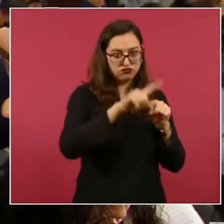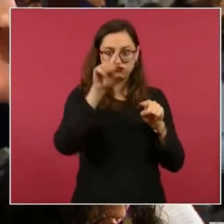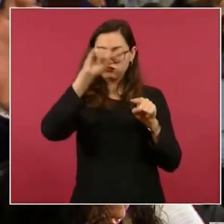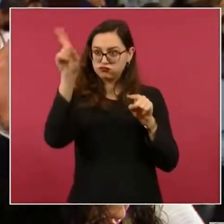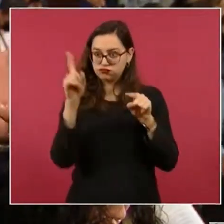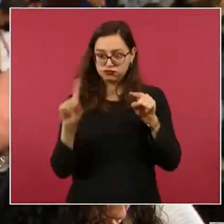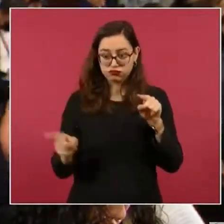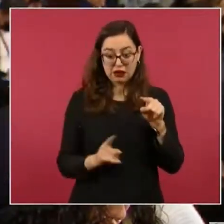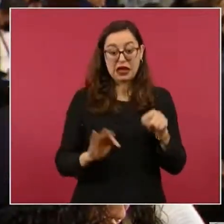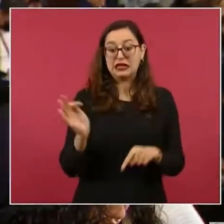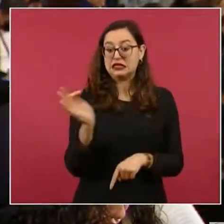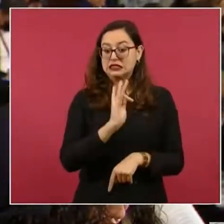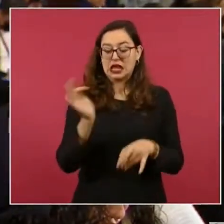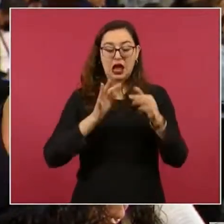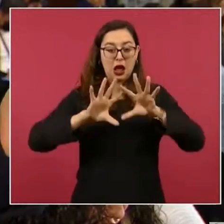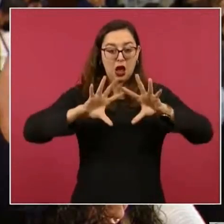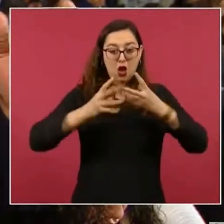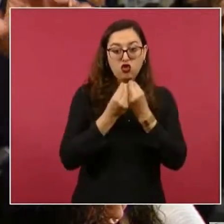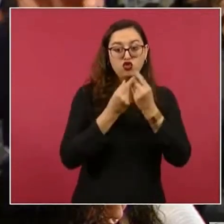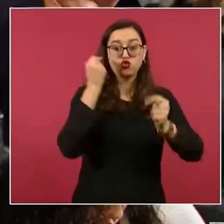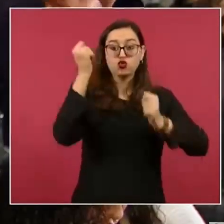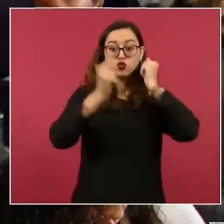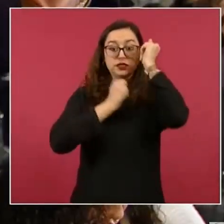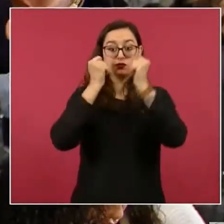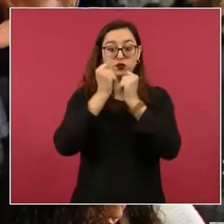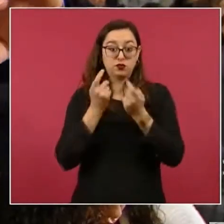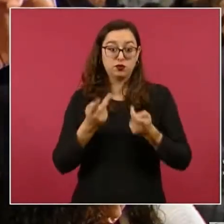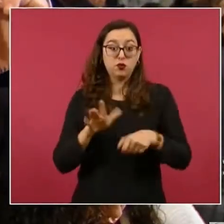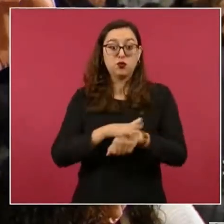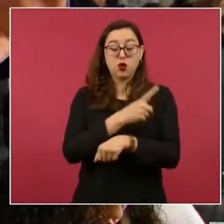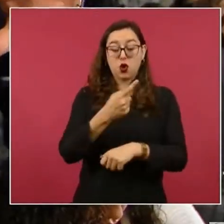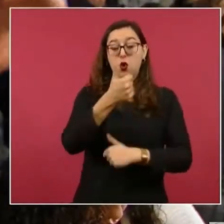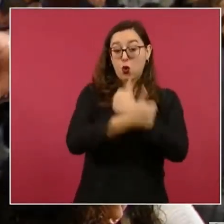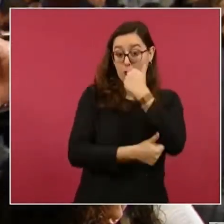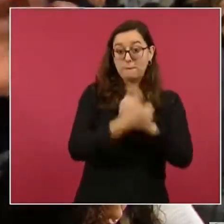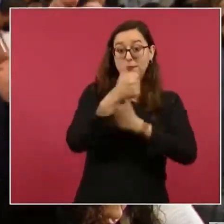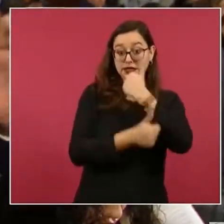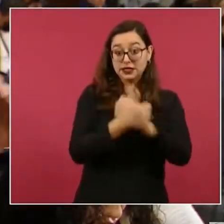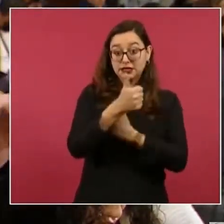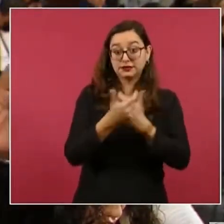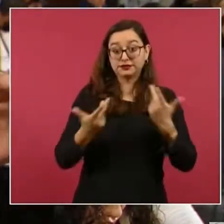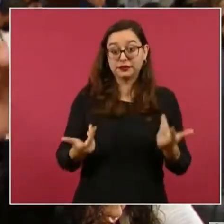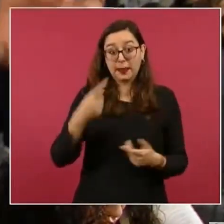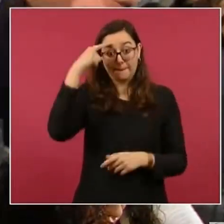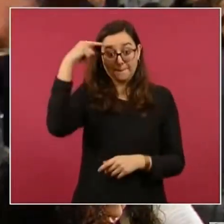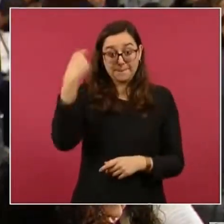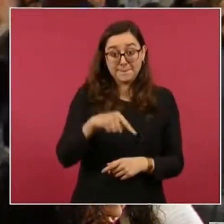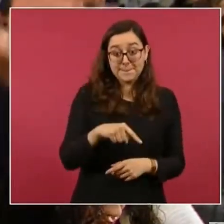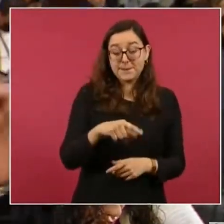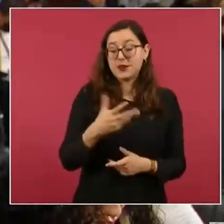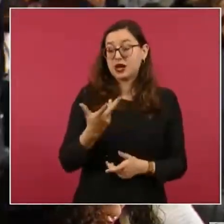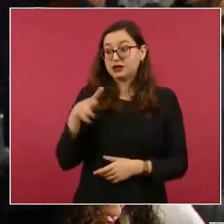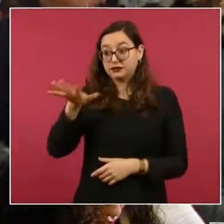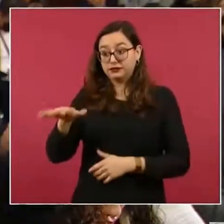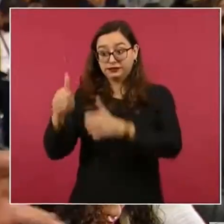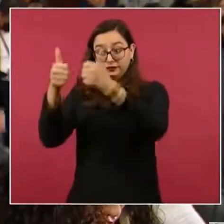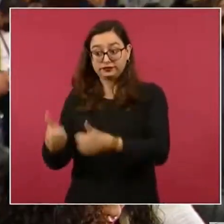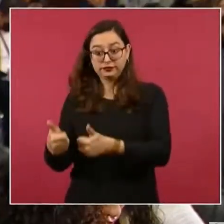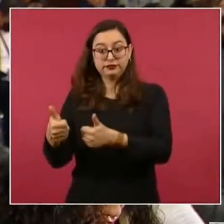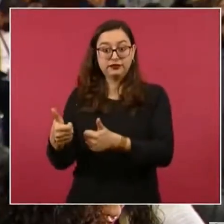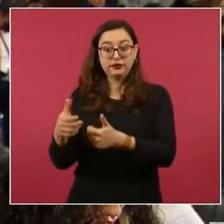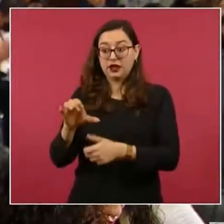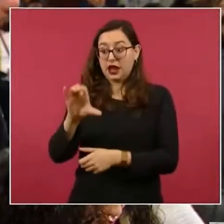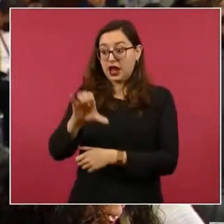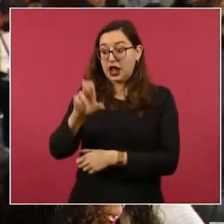competir, porque va a ser una competencia para sacar este 10, 20 por ciento de los turistas que llegan, digamos,